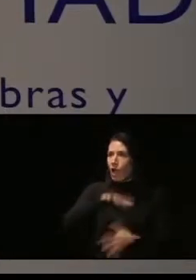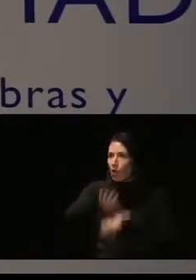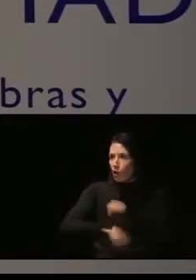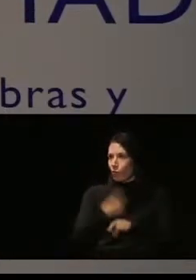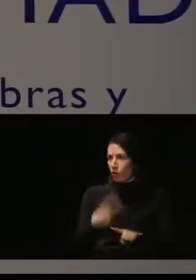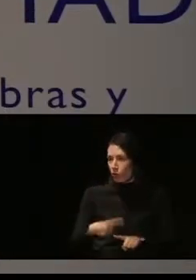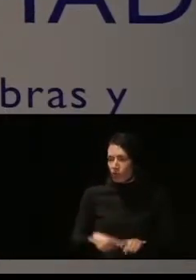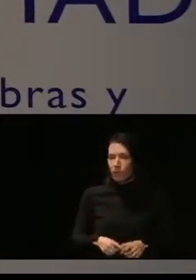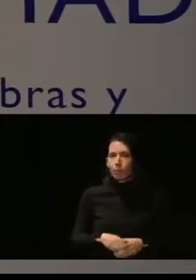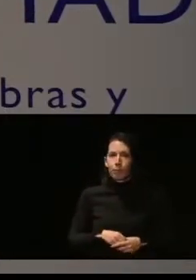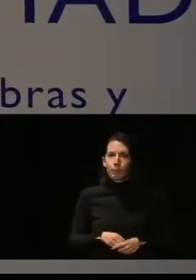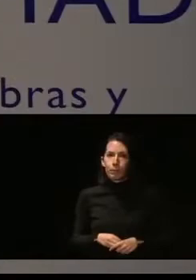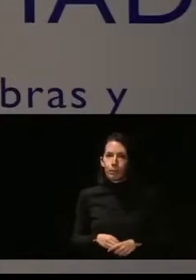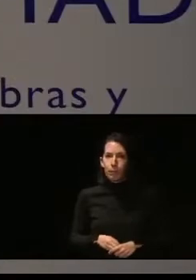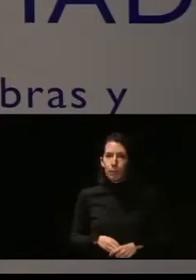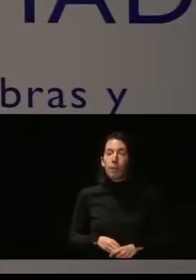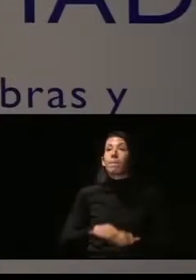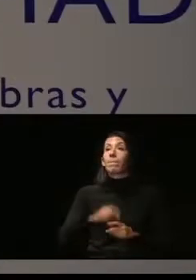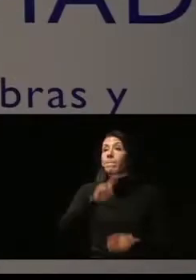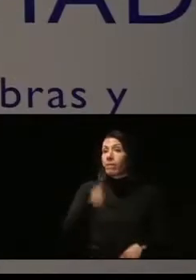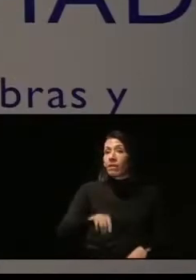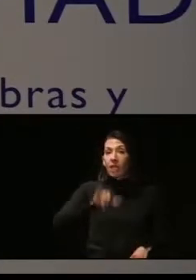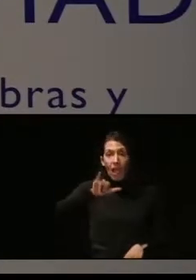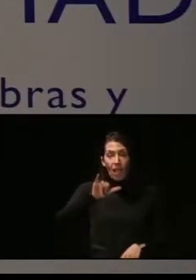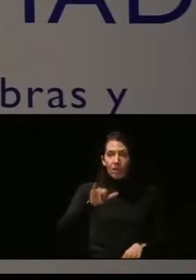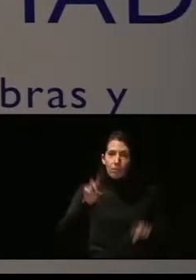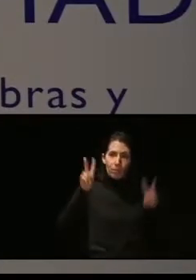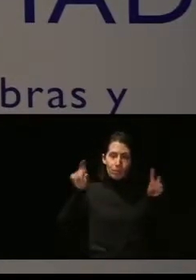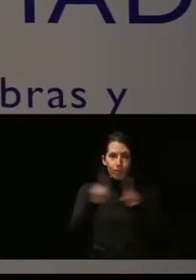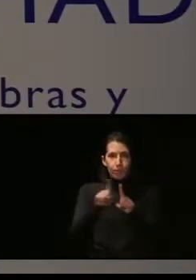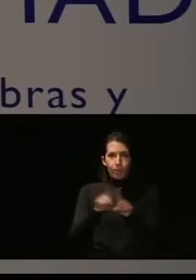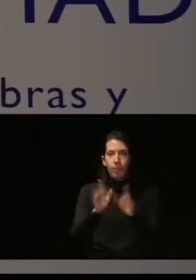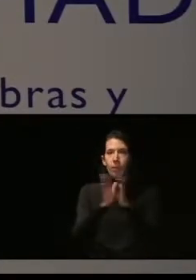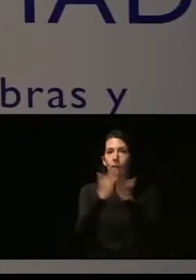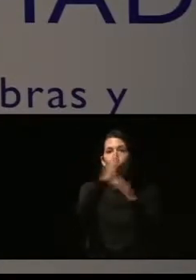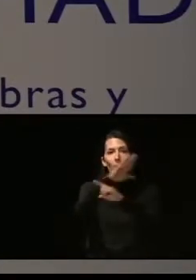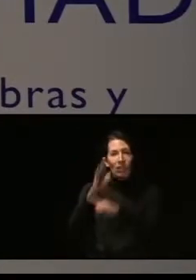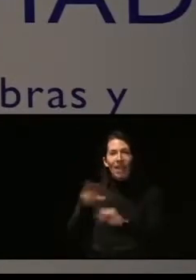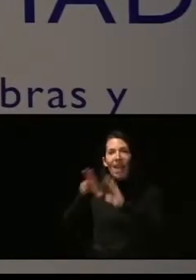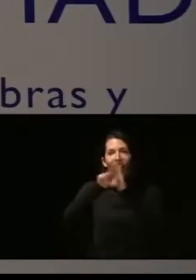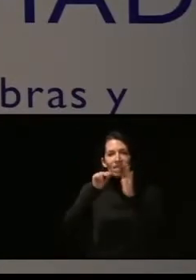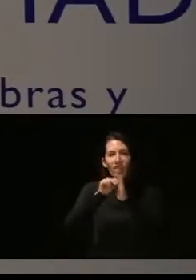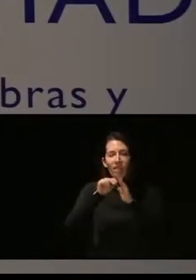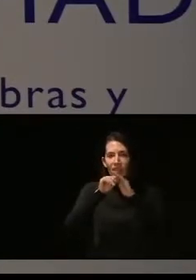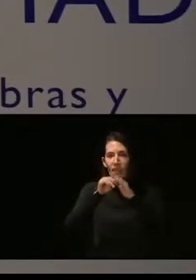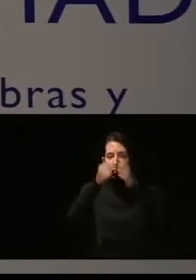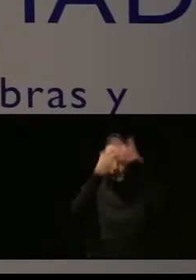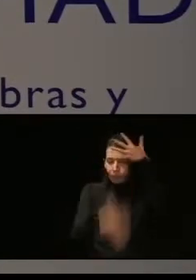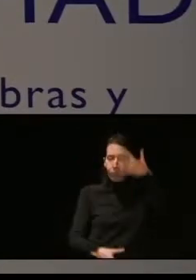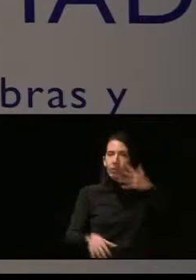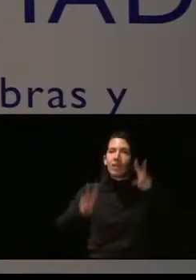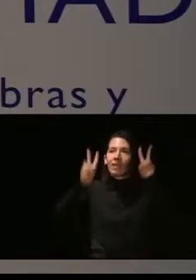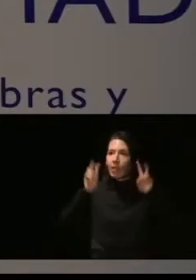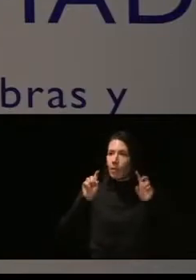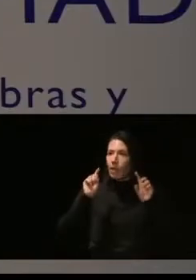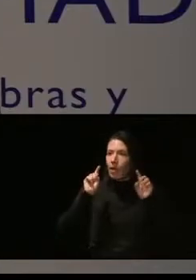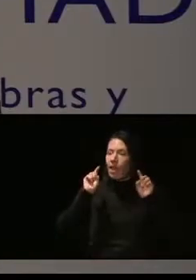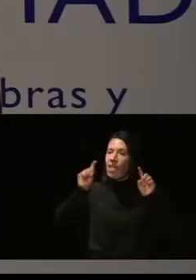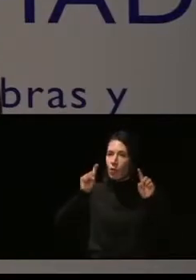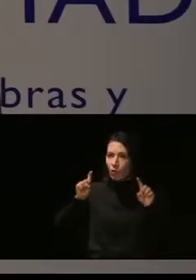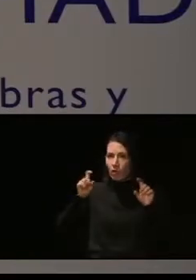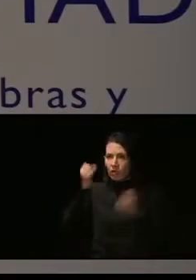También disponemos de una biblioteca de vídeos de educación financiera en la que